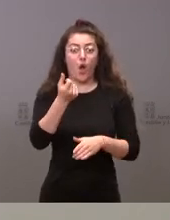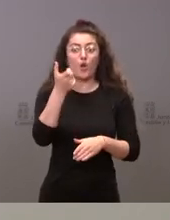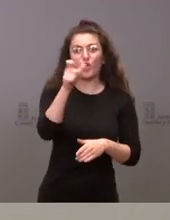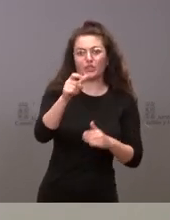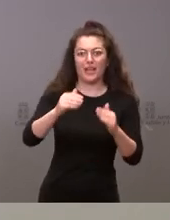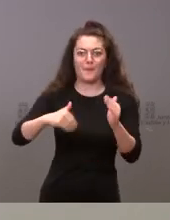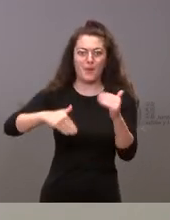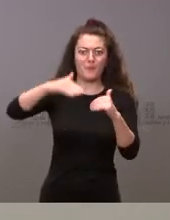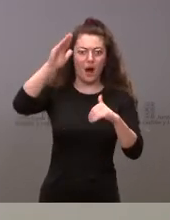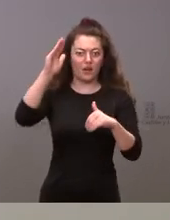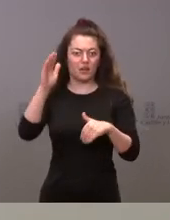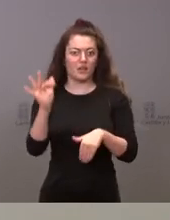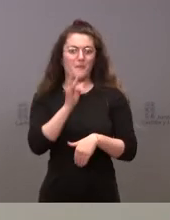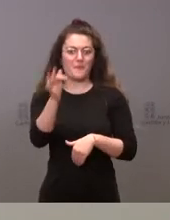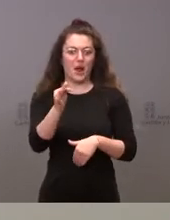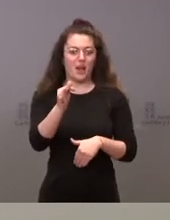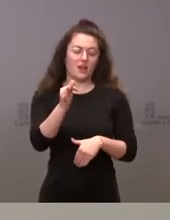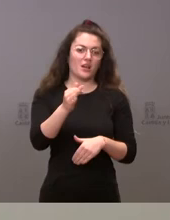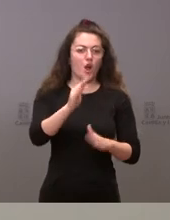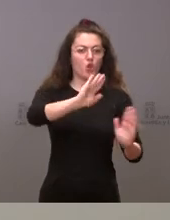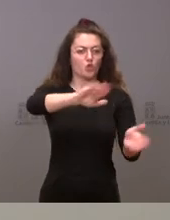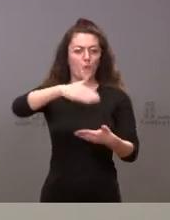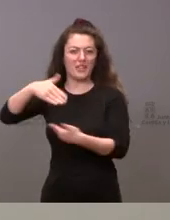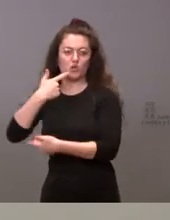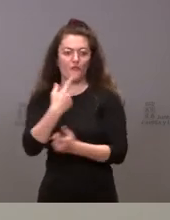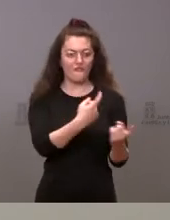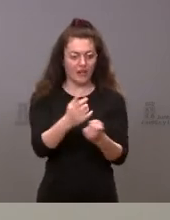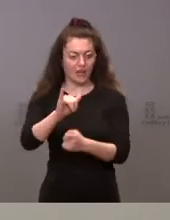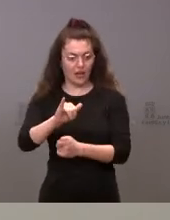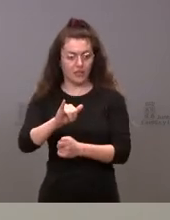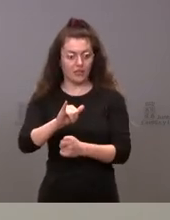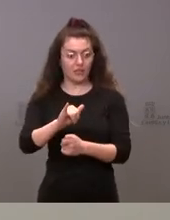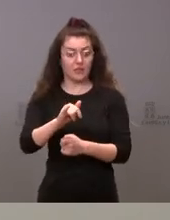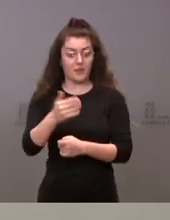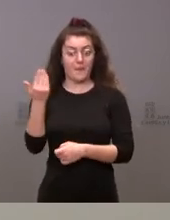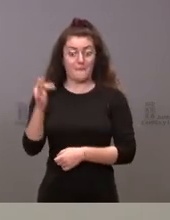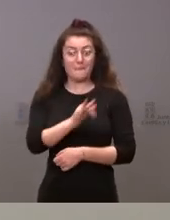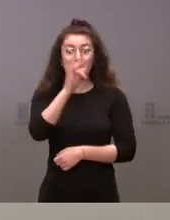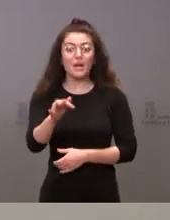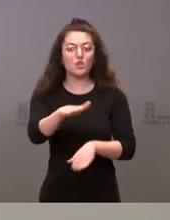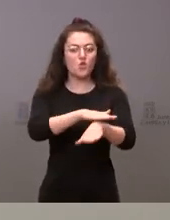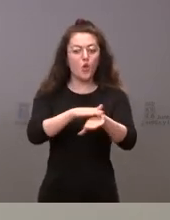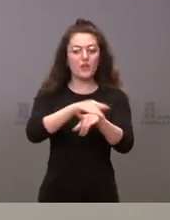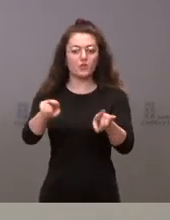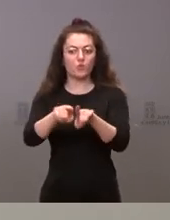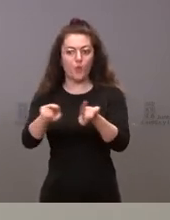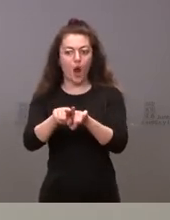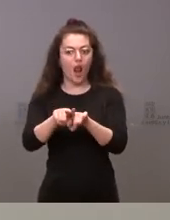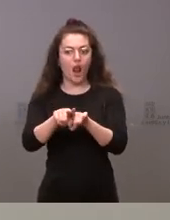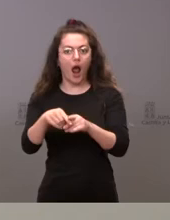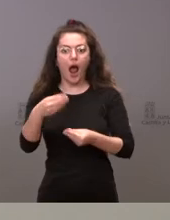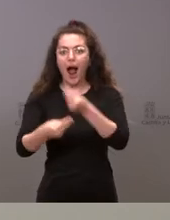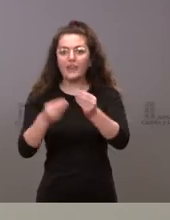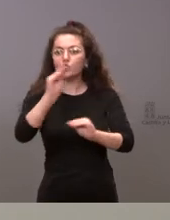tienen carencias de algunos suministros y cómo ven que el gobierno no acaba de reaccionar yo se lo decía antes